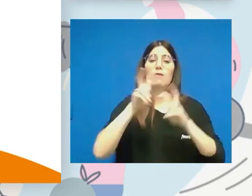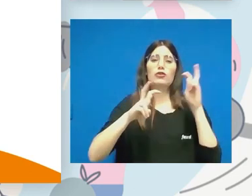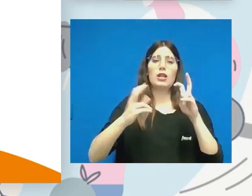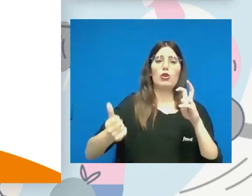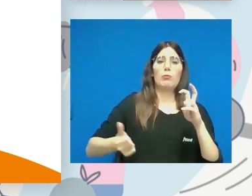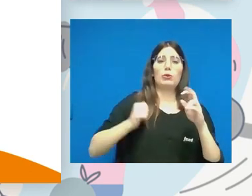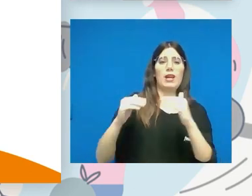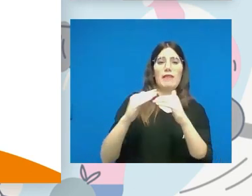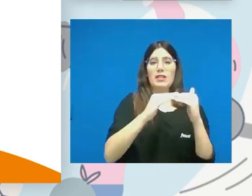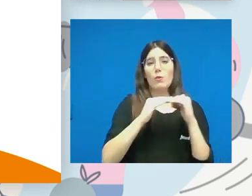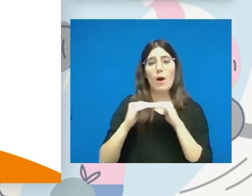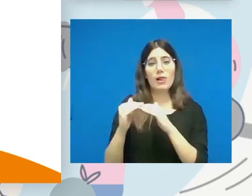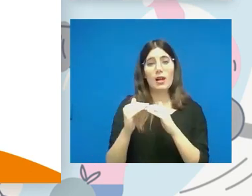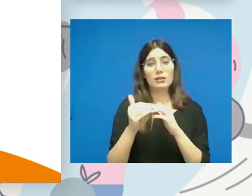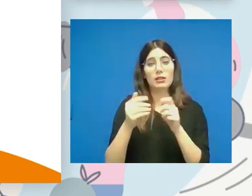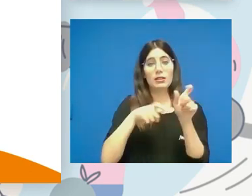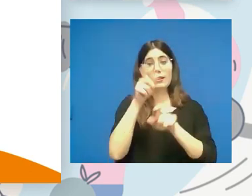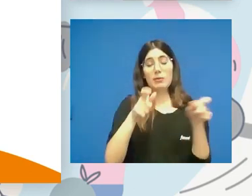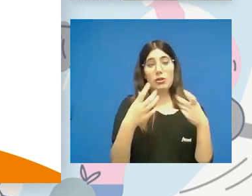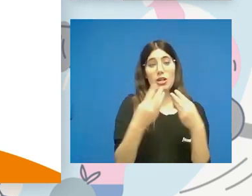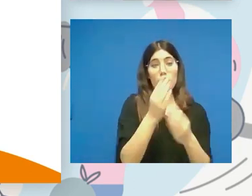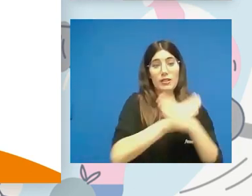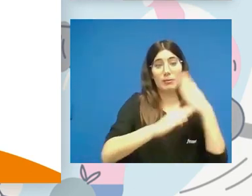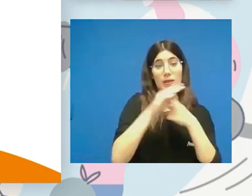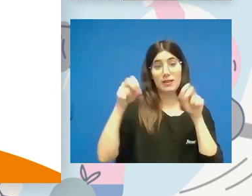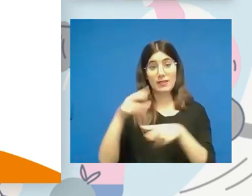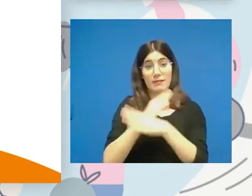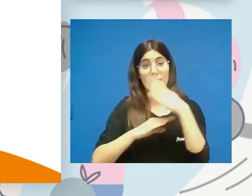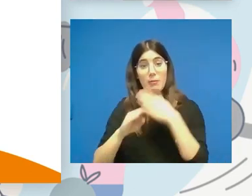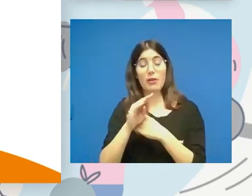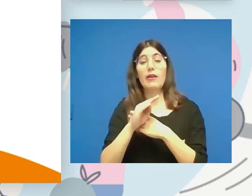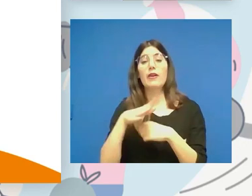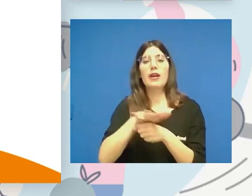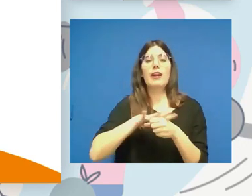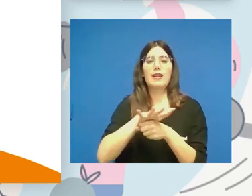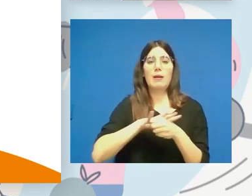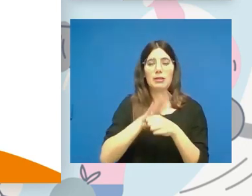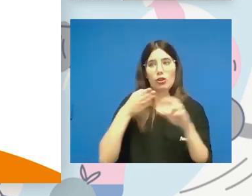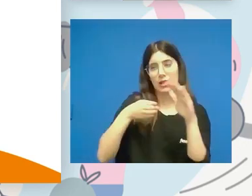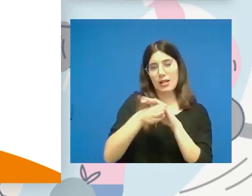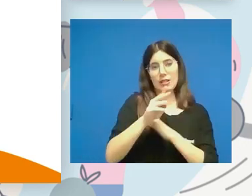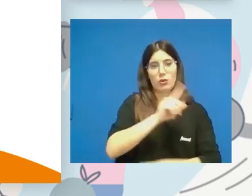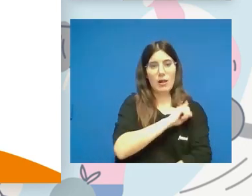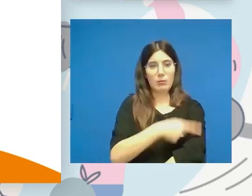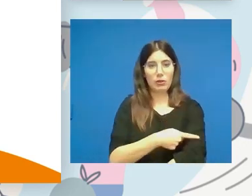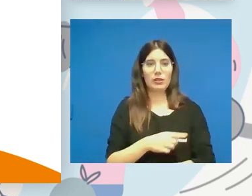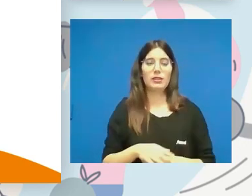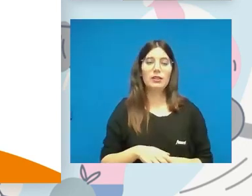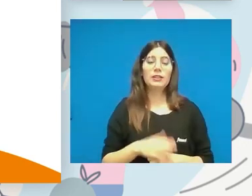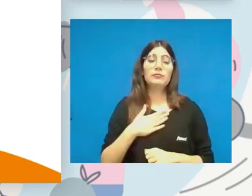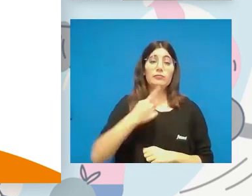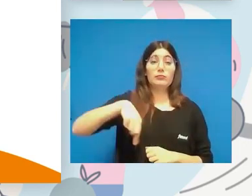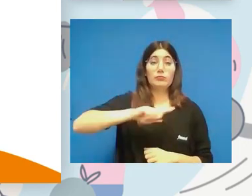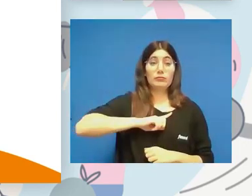condiciones entre personas con y sin discapacidad en el ámbito del deporte, en el acceso al deporte. Es uno de nuestros objetivos